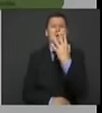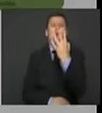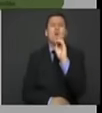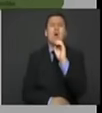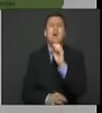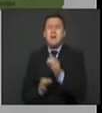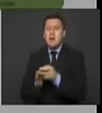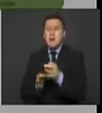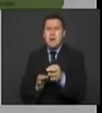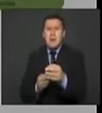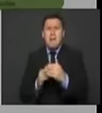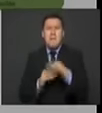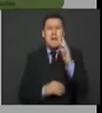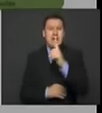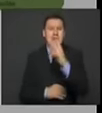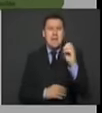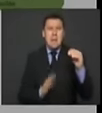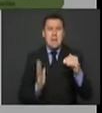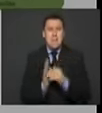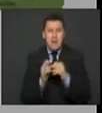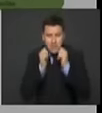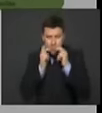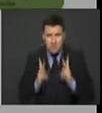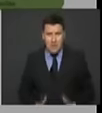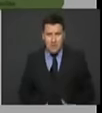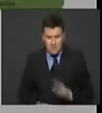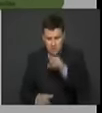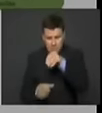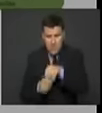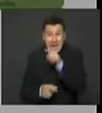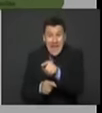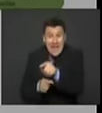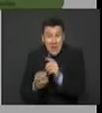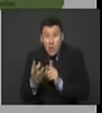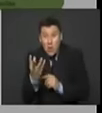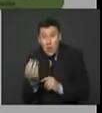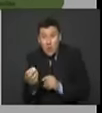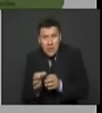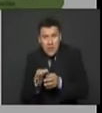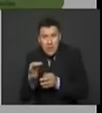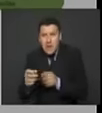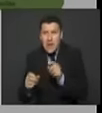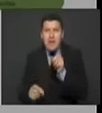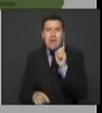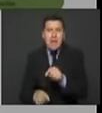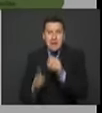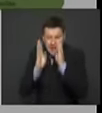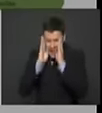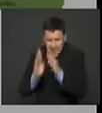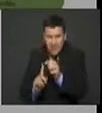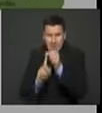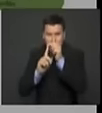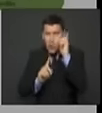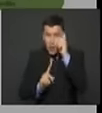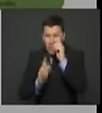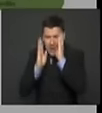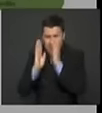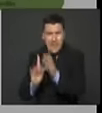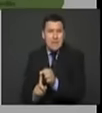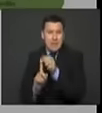municipios de más de 100 mil habitantes. Ese grupo de municipios requiere una atención especial del Gobierno Nacional.